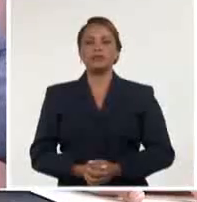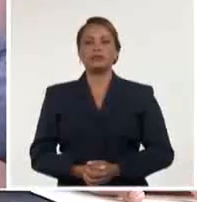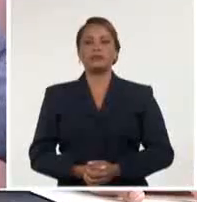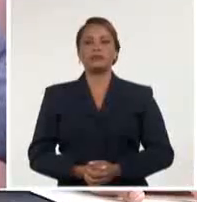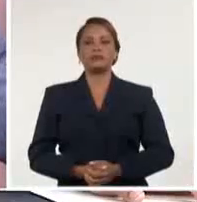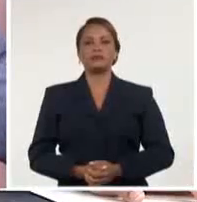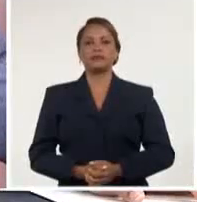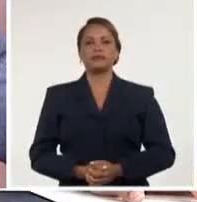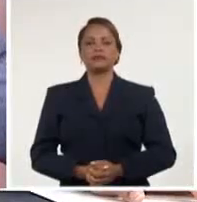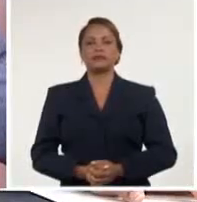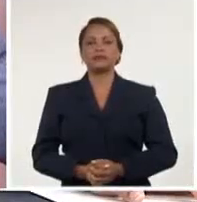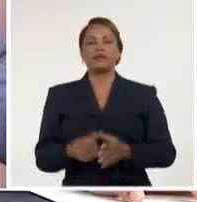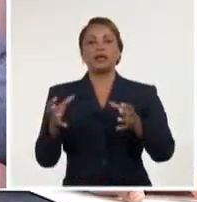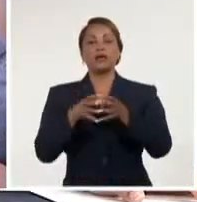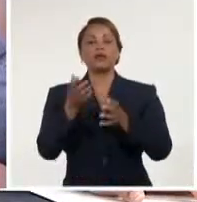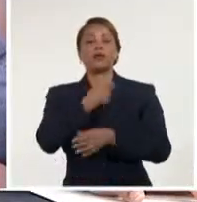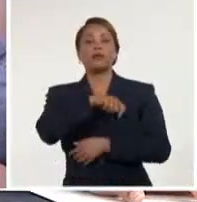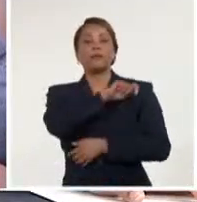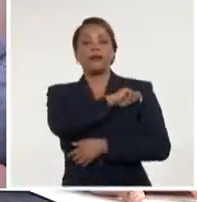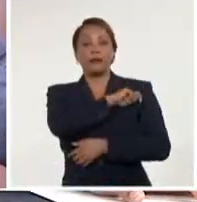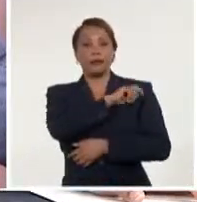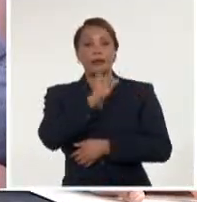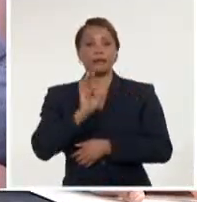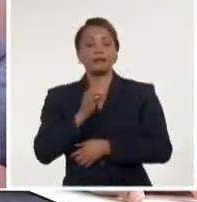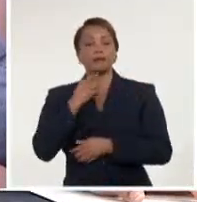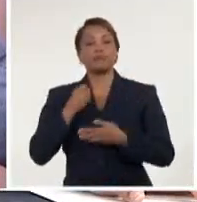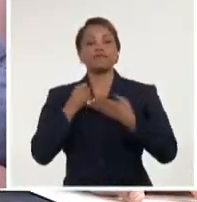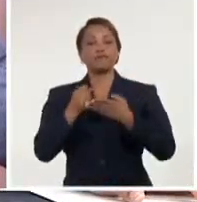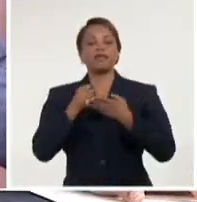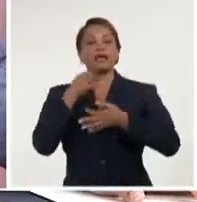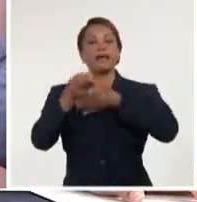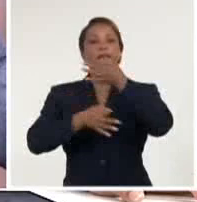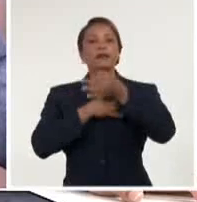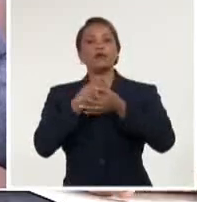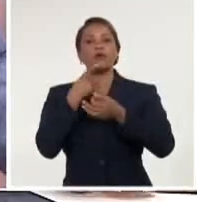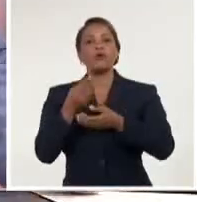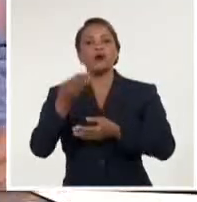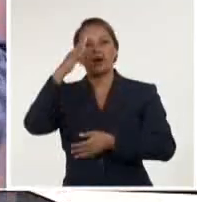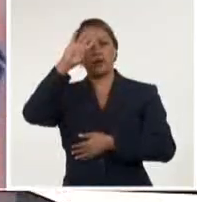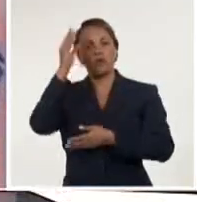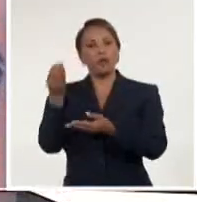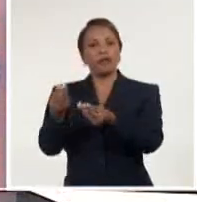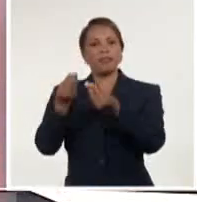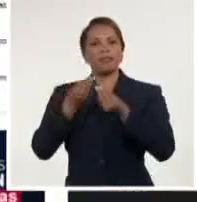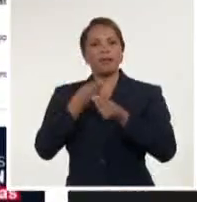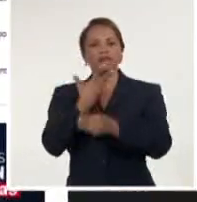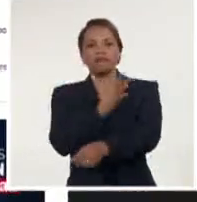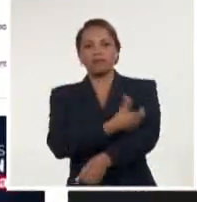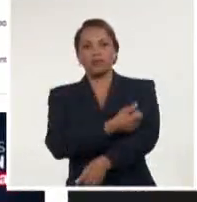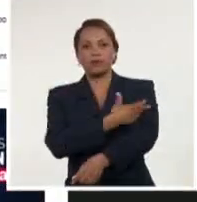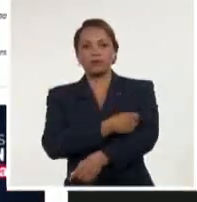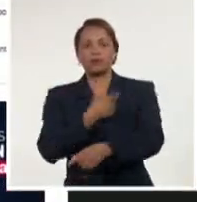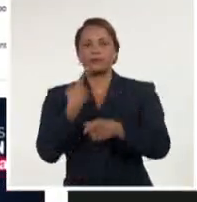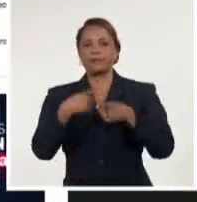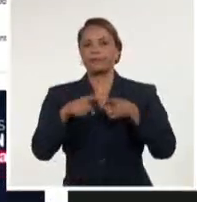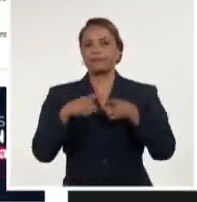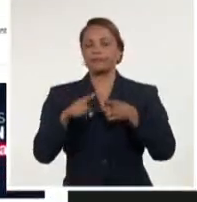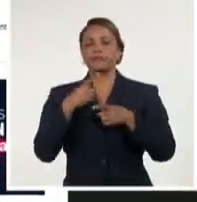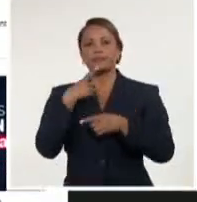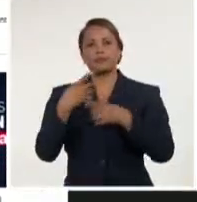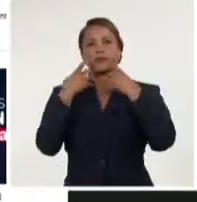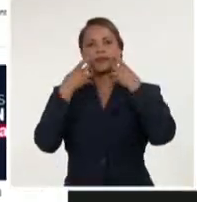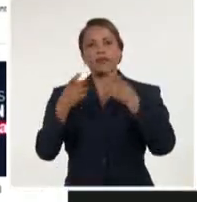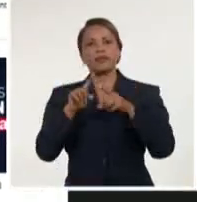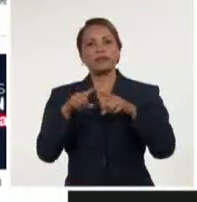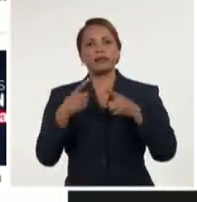La Agencia Española de Cooperación Internacional para el Desarrollo anunció el envío a Cuba de un cargamento humanitario. Se trata de bienes de primera necesidad